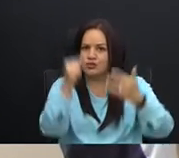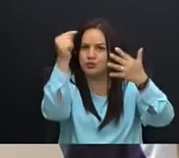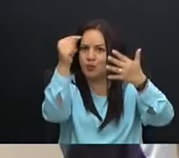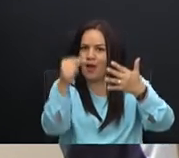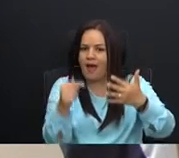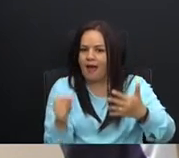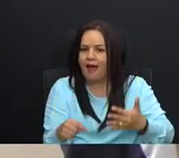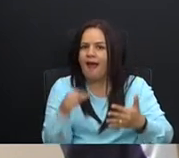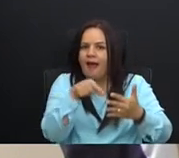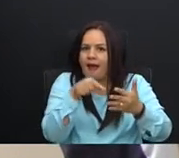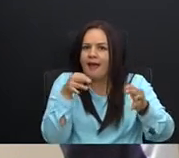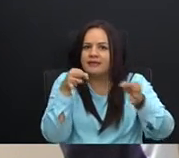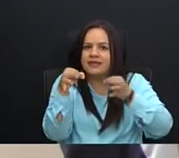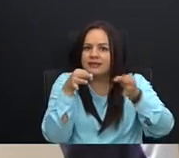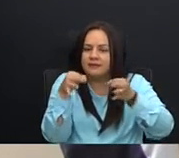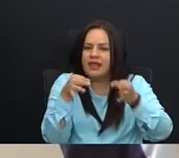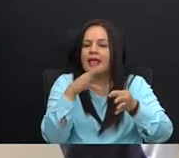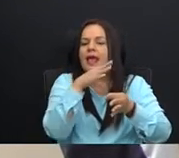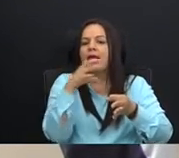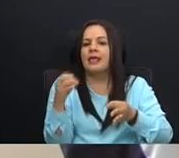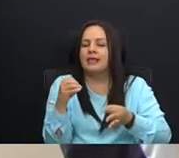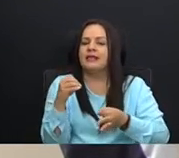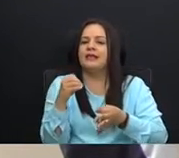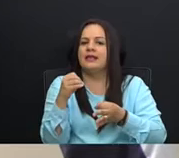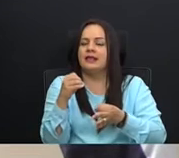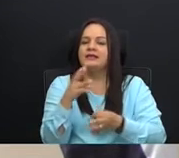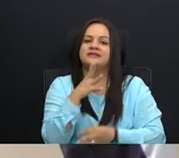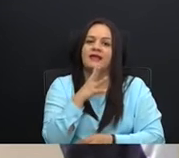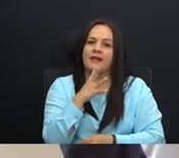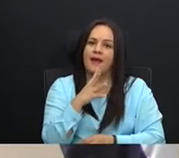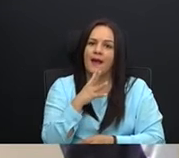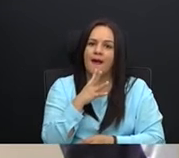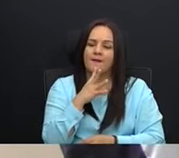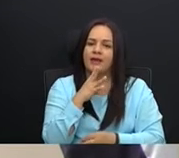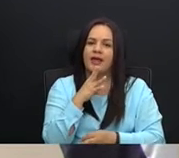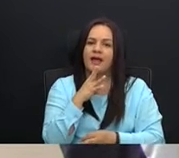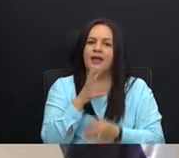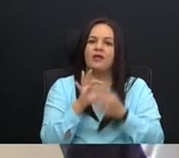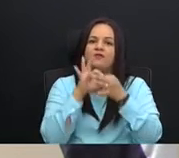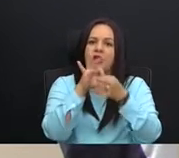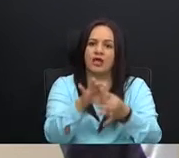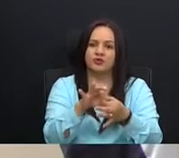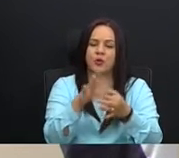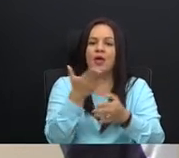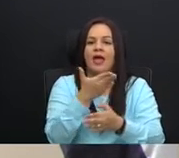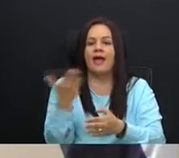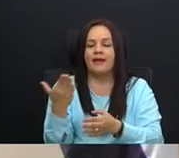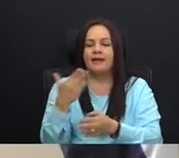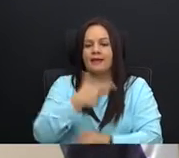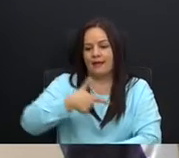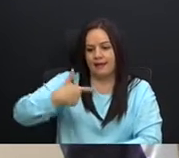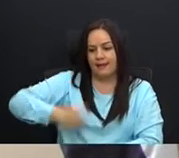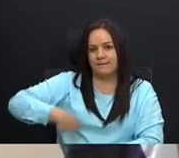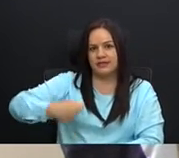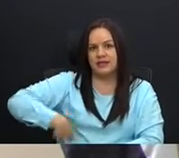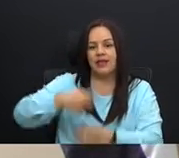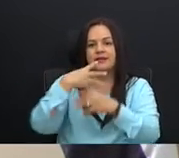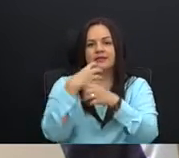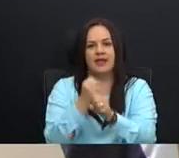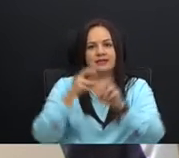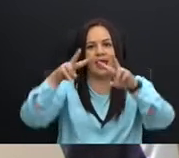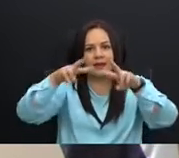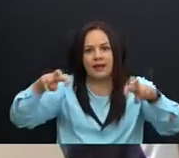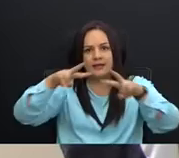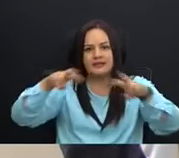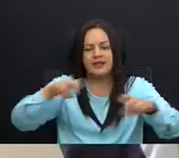hace, claramente, una referencia, a, que, en la presidencia, se realizan análisis